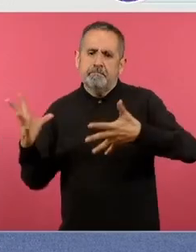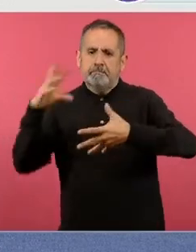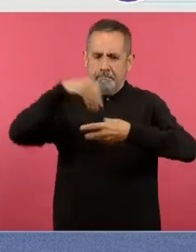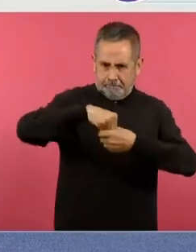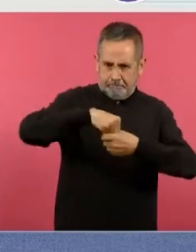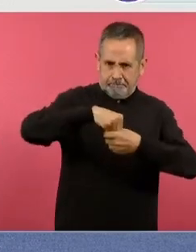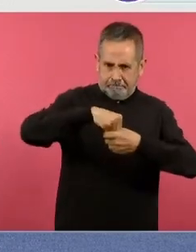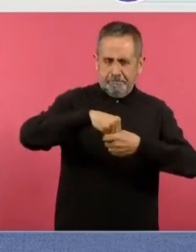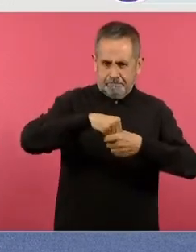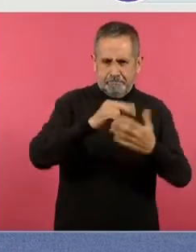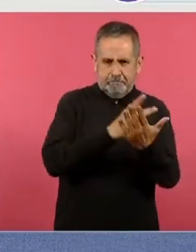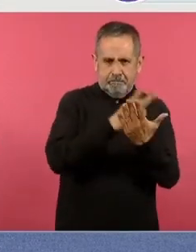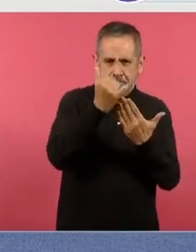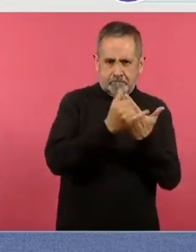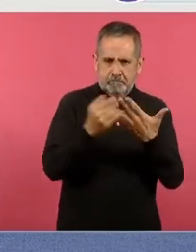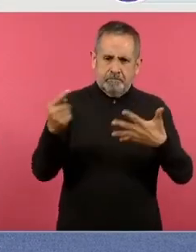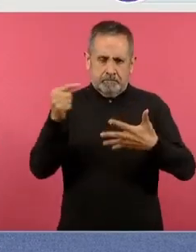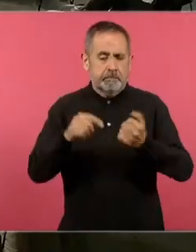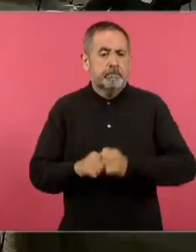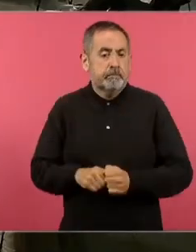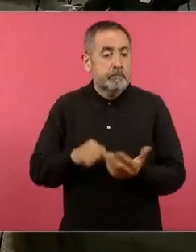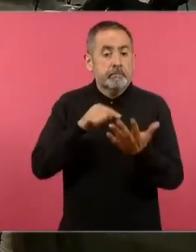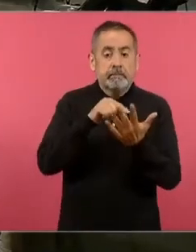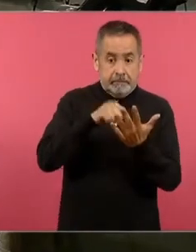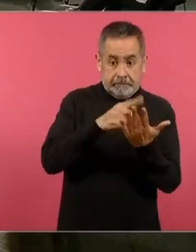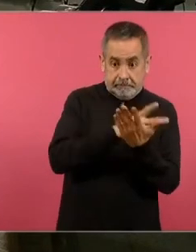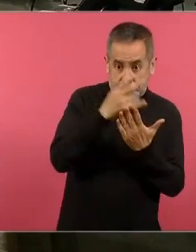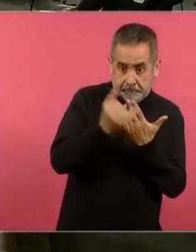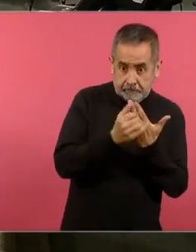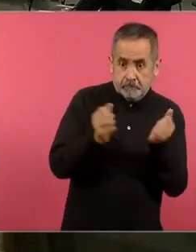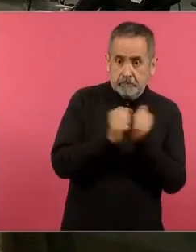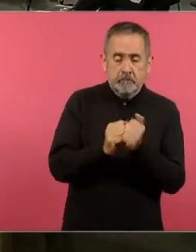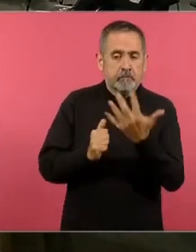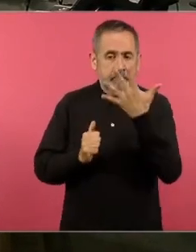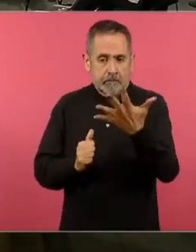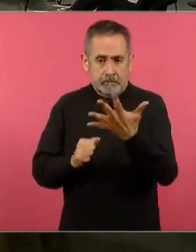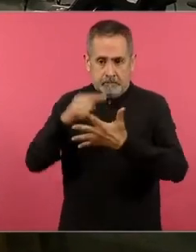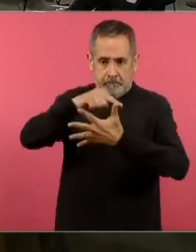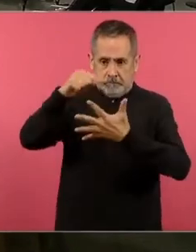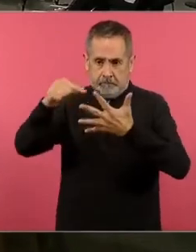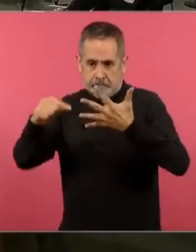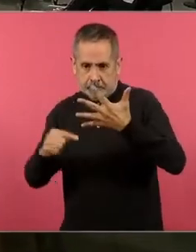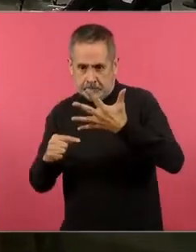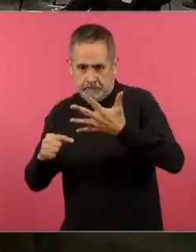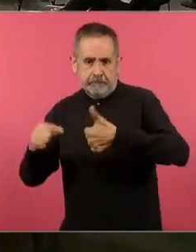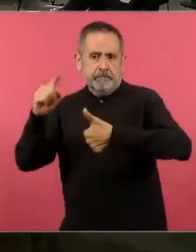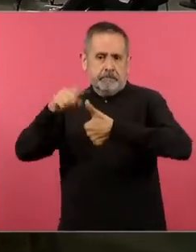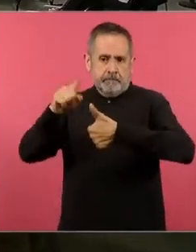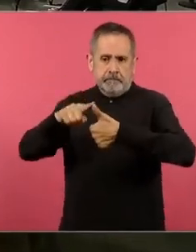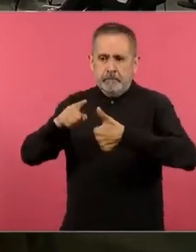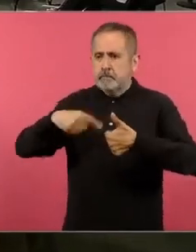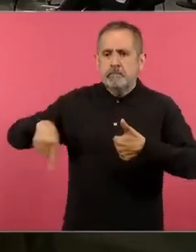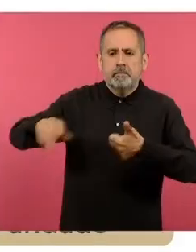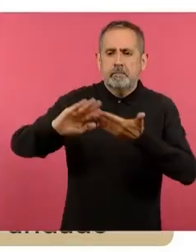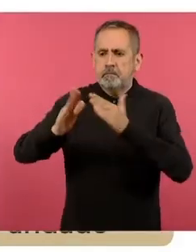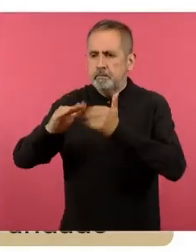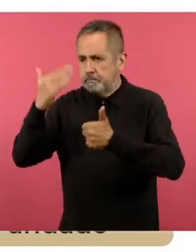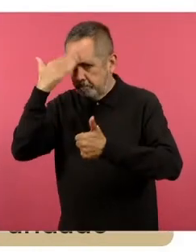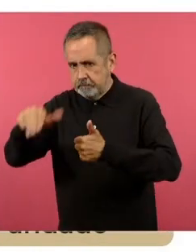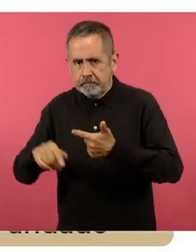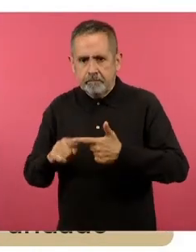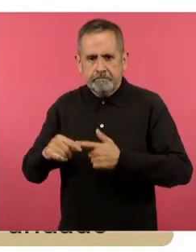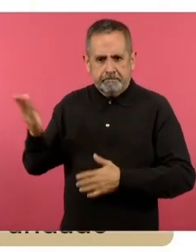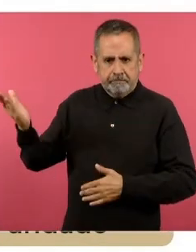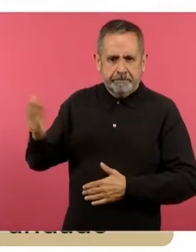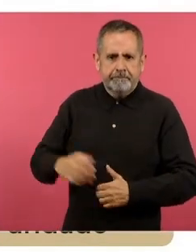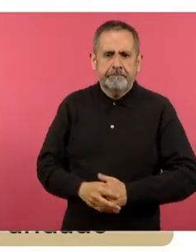este consta de cinco momentos, el primero saberes de nuestra comunidad, indagamos,